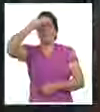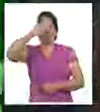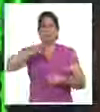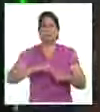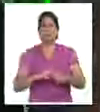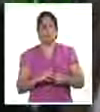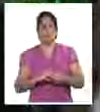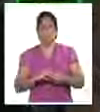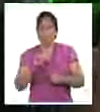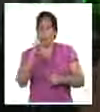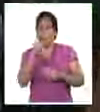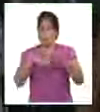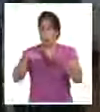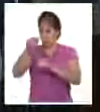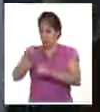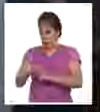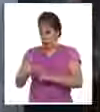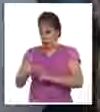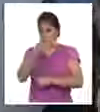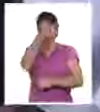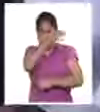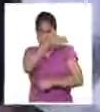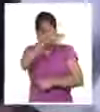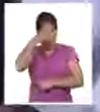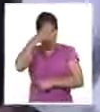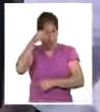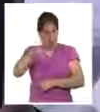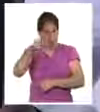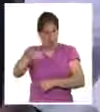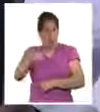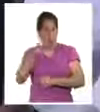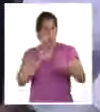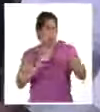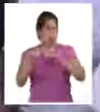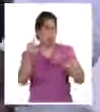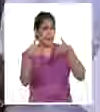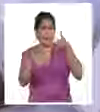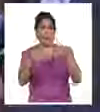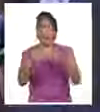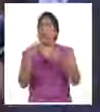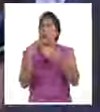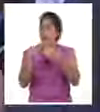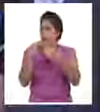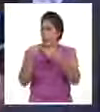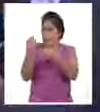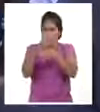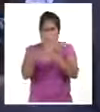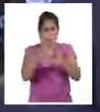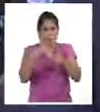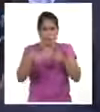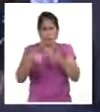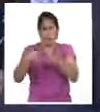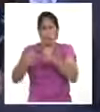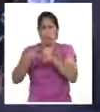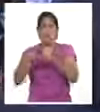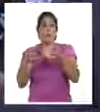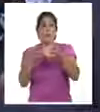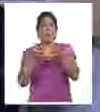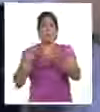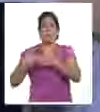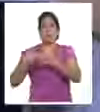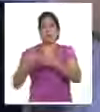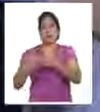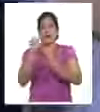El primer ministro de la Mancomunidad de Dominica, Roosevelt Scherri, conoció de la amplia carpeta de productos del Grupo Empresarial BioCuba